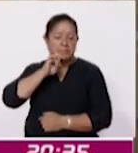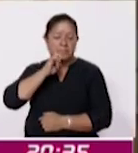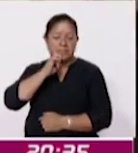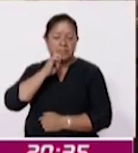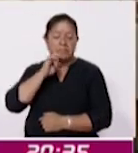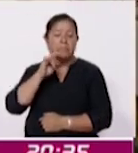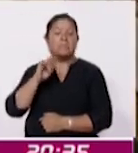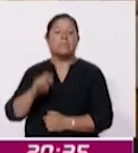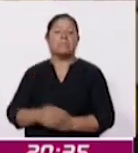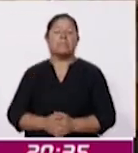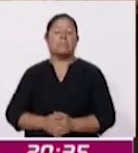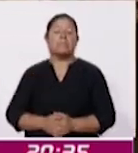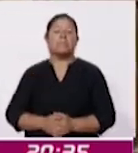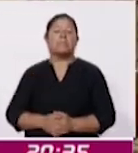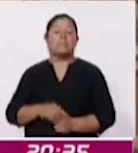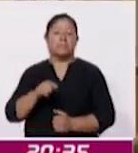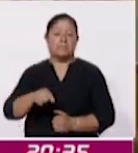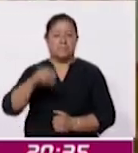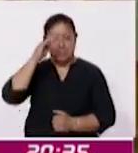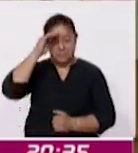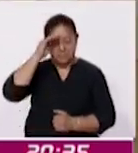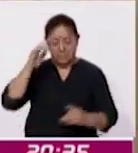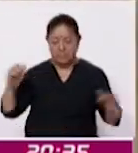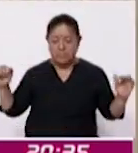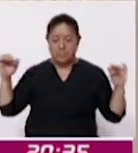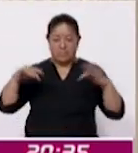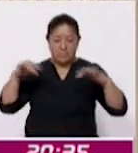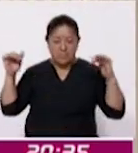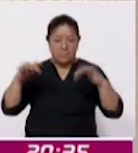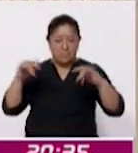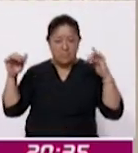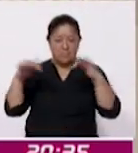donde se espera una importante presencia de visitantes.